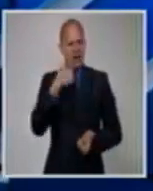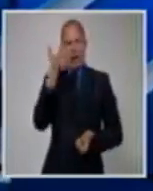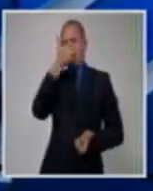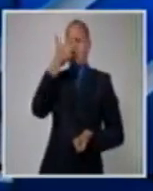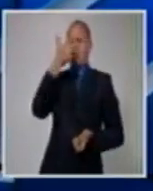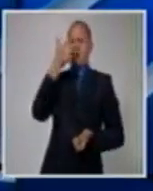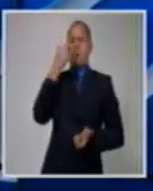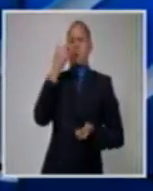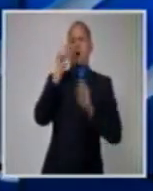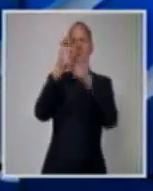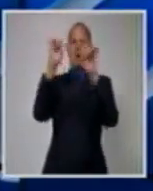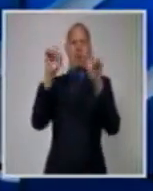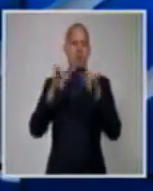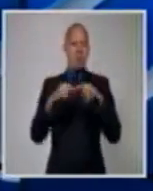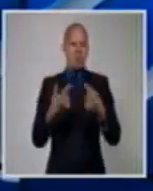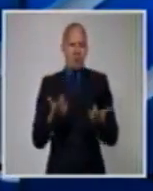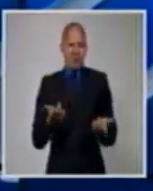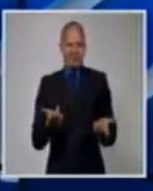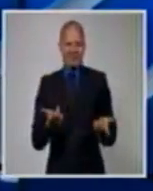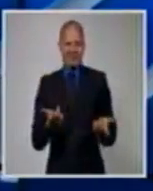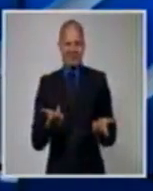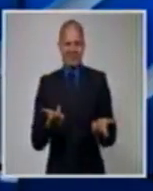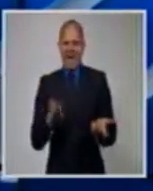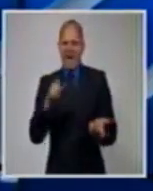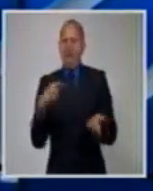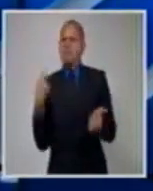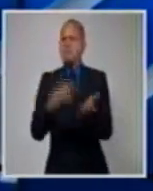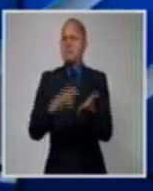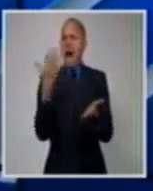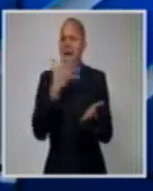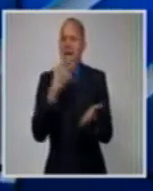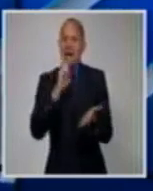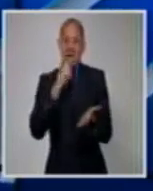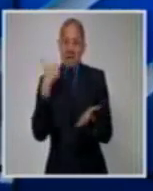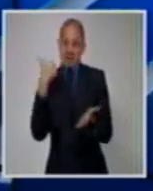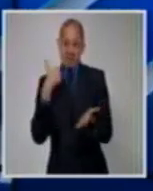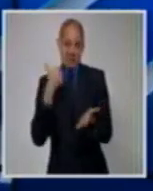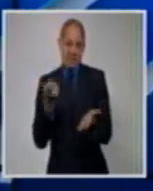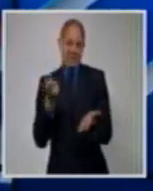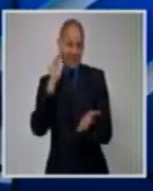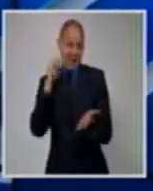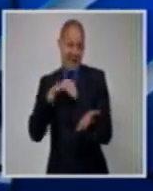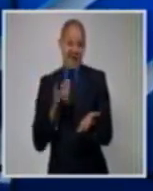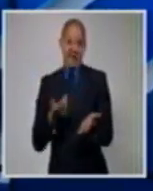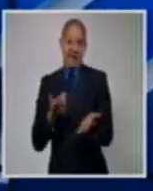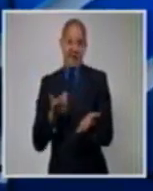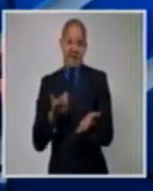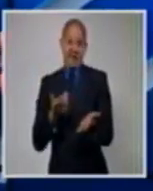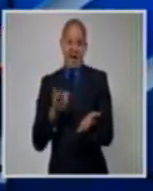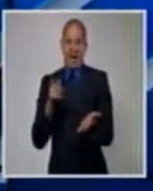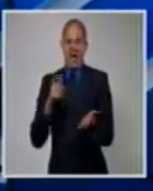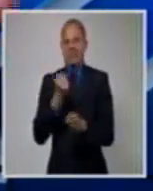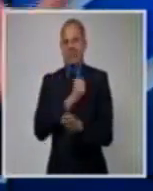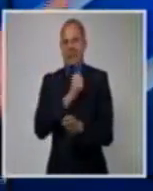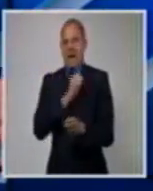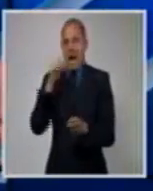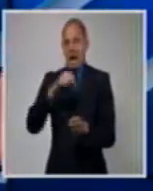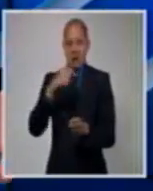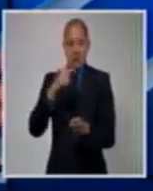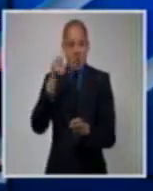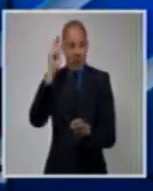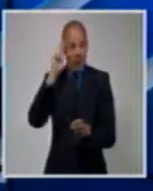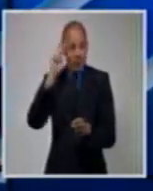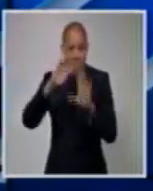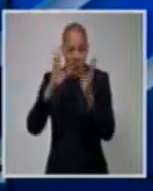en todas partes que es dinero de una potencia extranjera empleada para tratar de subvertir nuestro orden estatal, pues, ¿cómo tú puedes